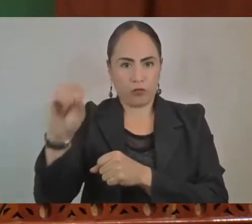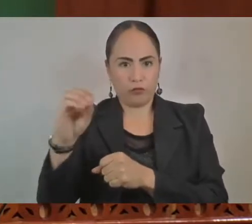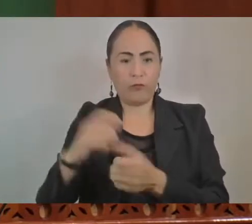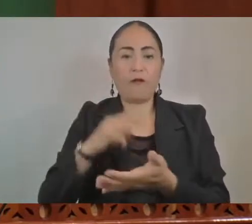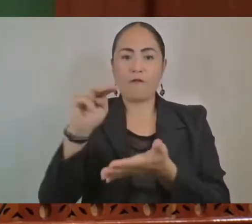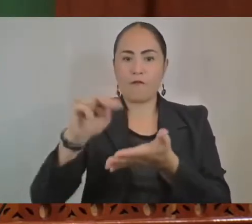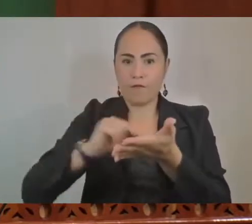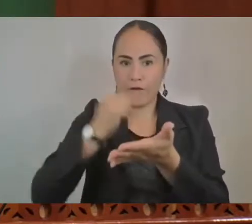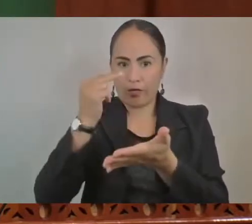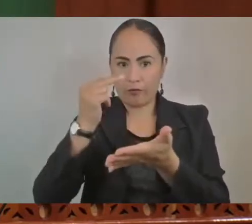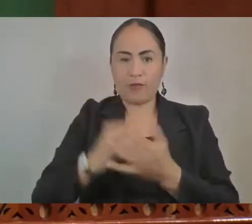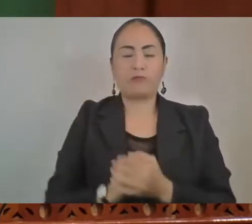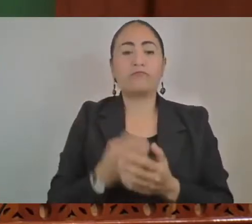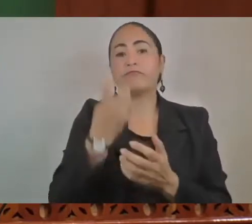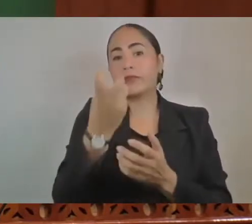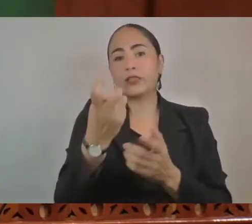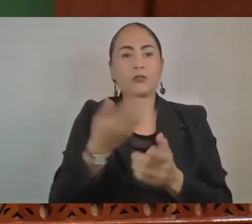Eso sería cuánto, presidenta. Muchas gracias.